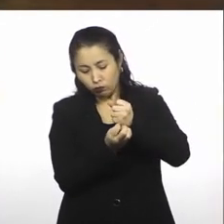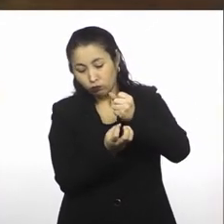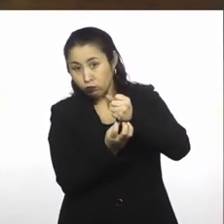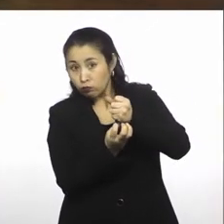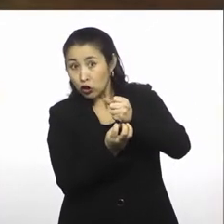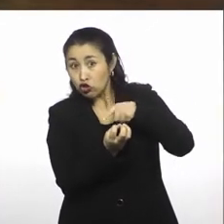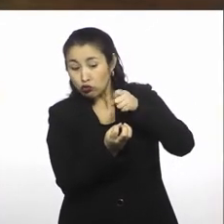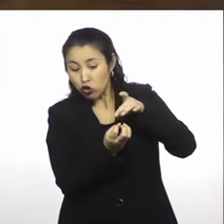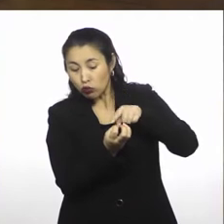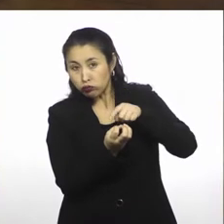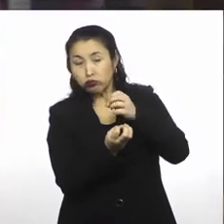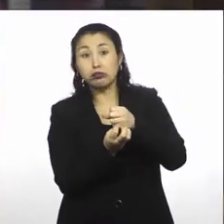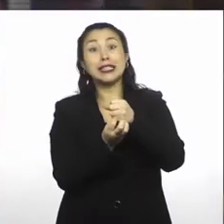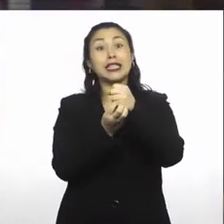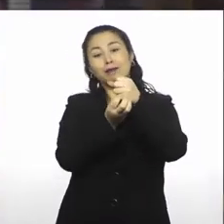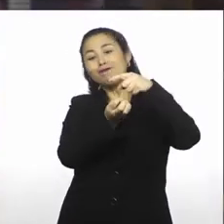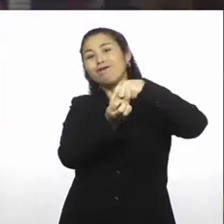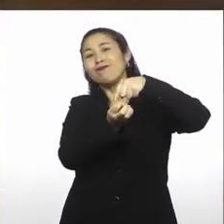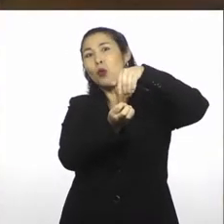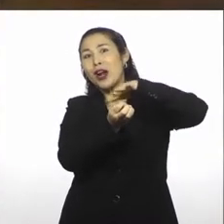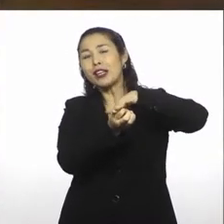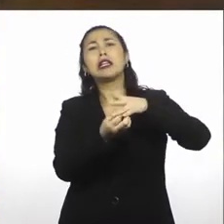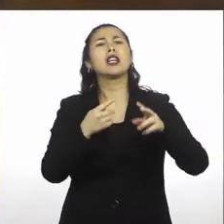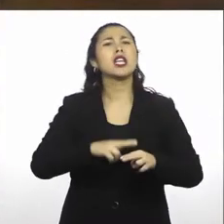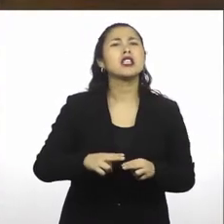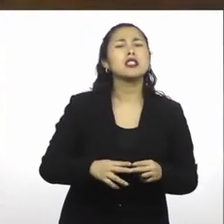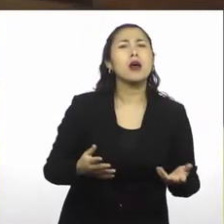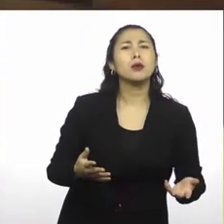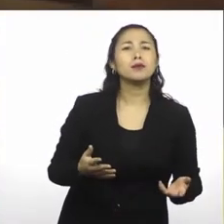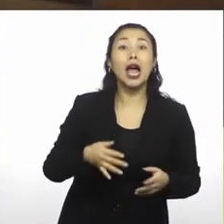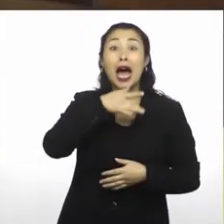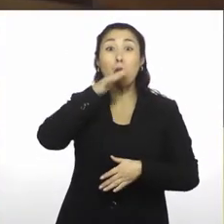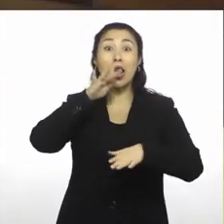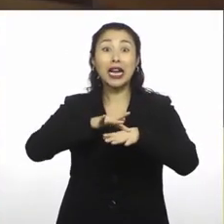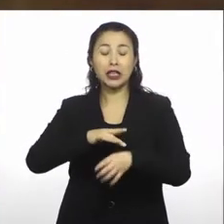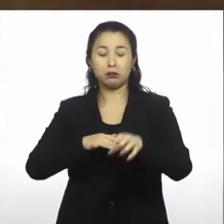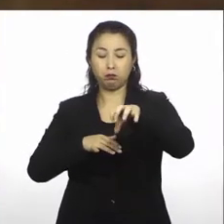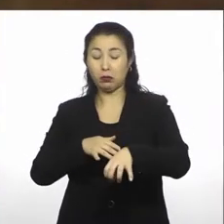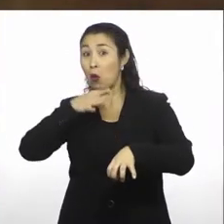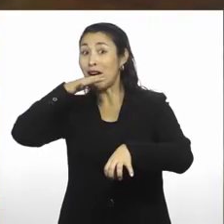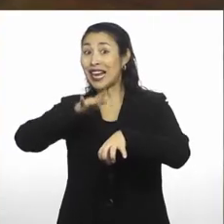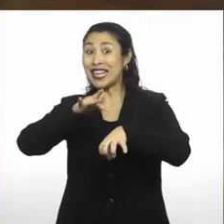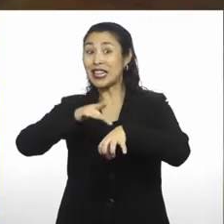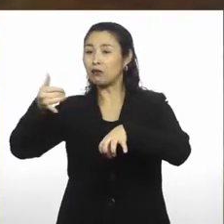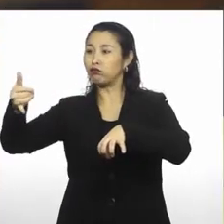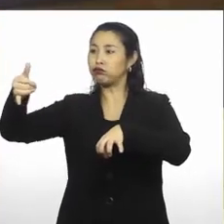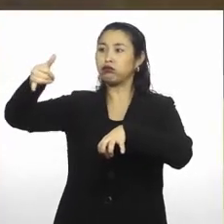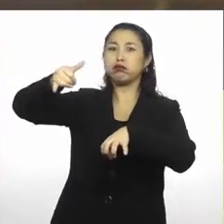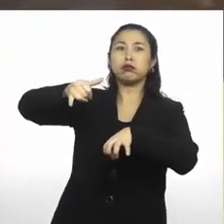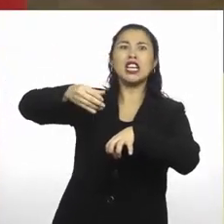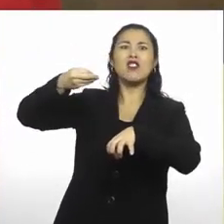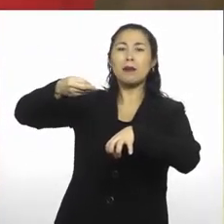Y aquí tenemos nuestro alcohol. ¿Qué vamos a hacer ahora? El agua caliente. ¿Qué va a pasar con el agua caliente? Le va a transferir calor al